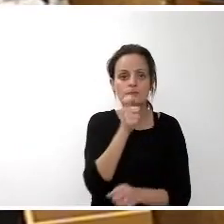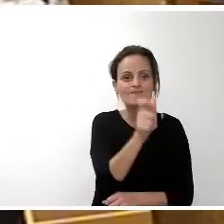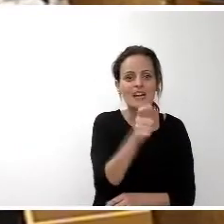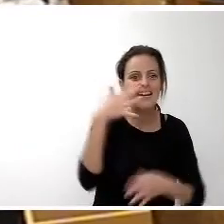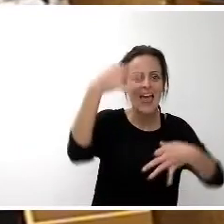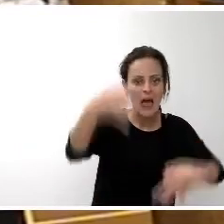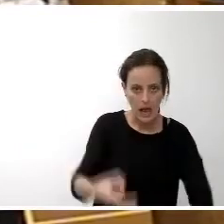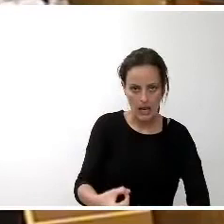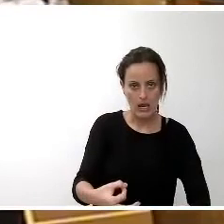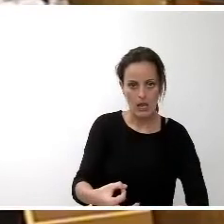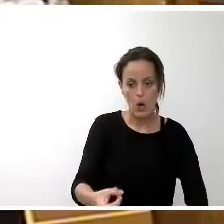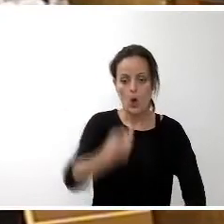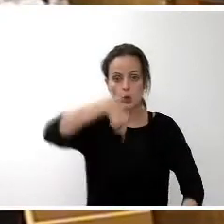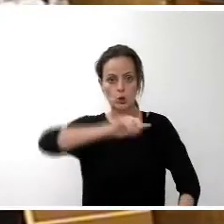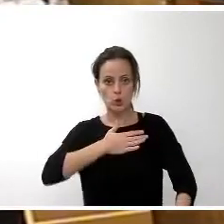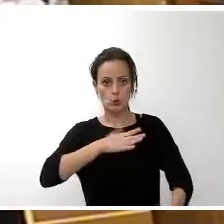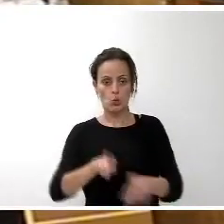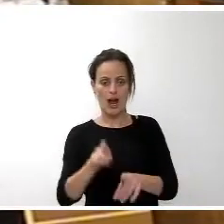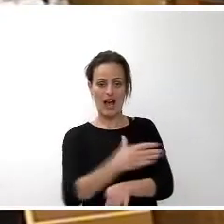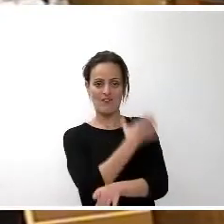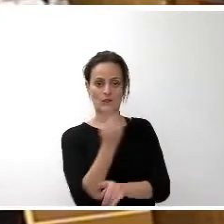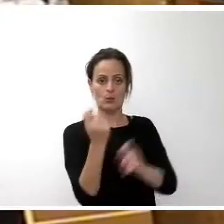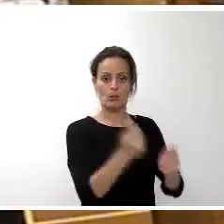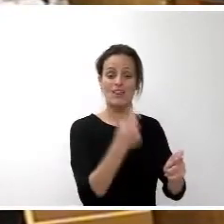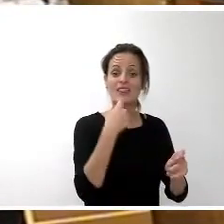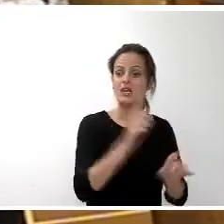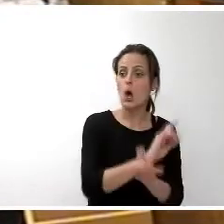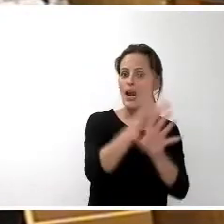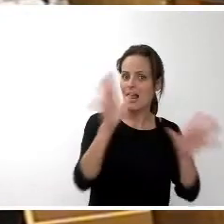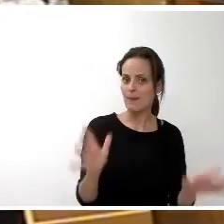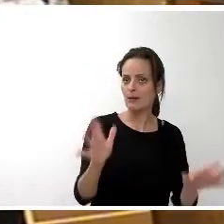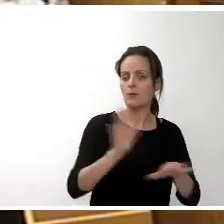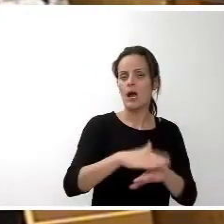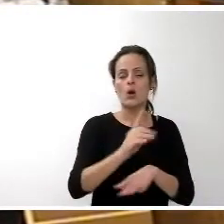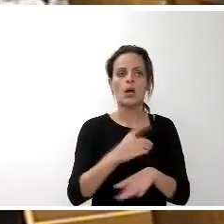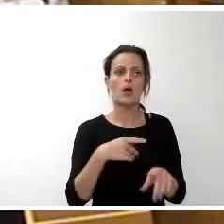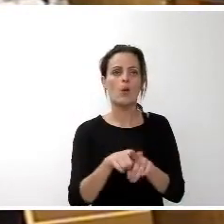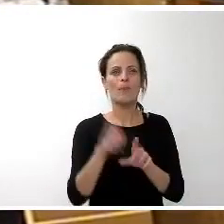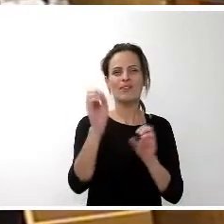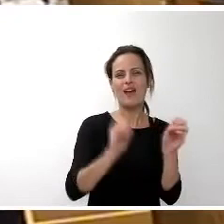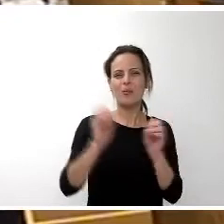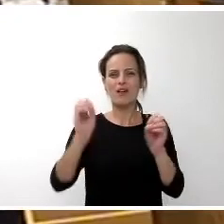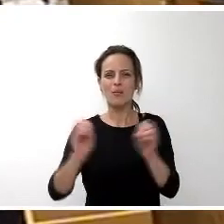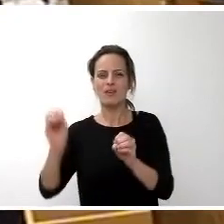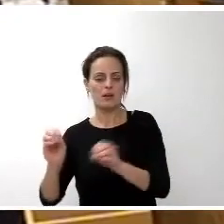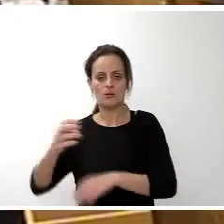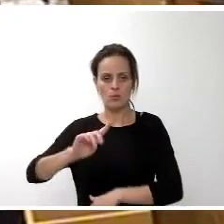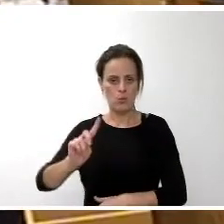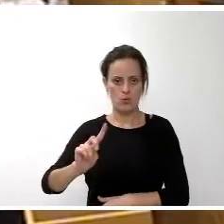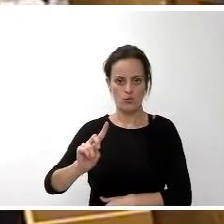nosotros y quería explicarlo así como con mucha claridad para no seguir bailándonos los porcentajes y que parezca que